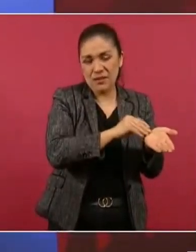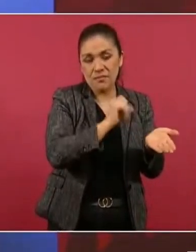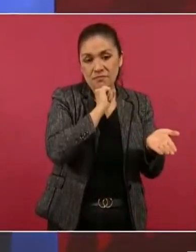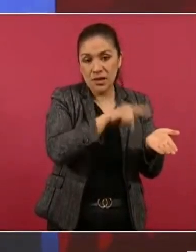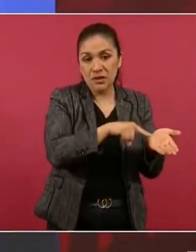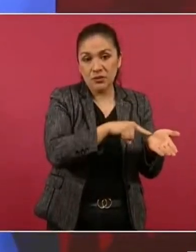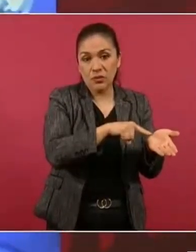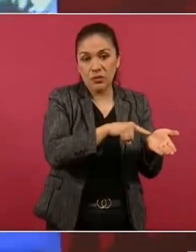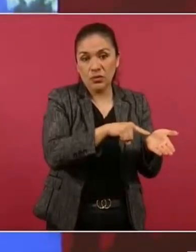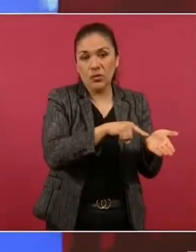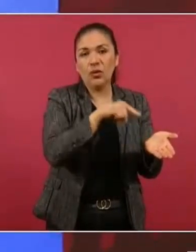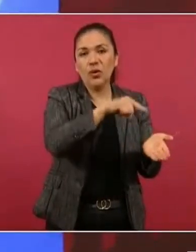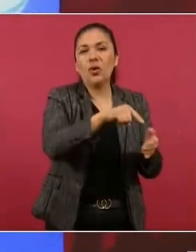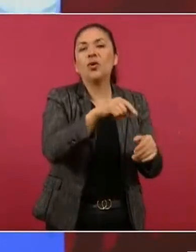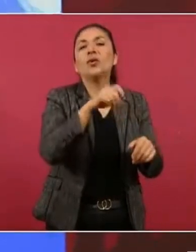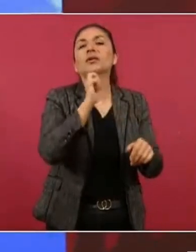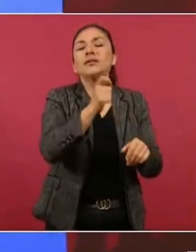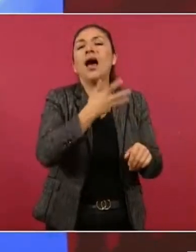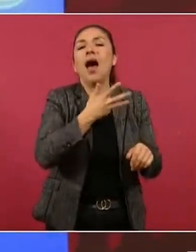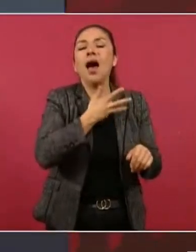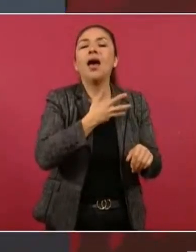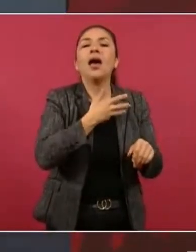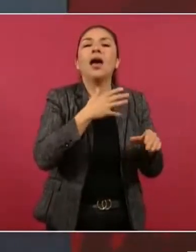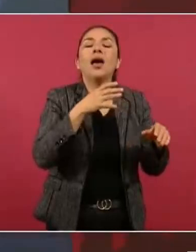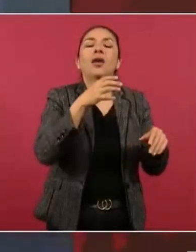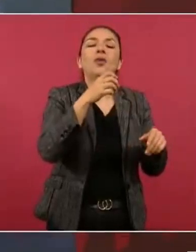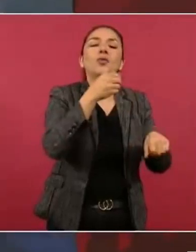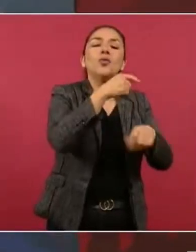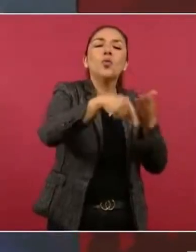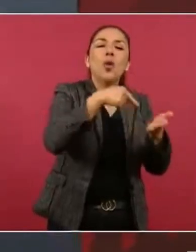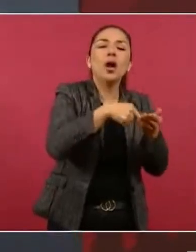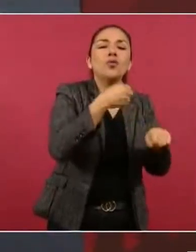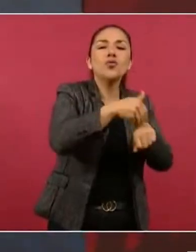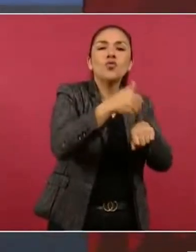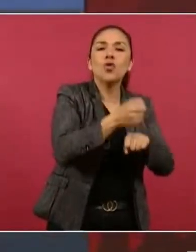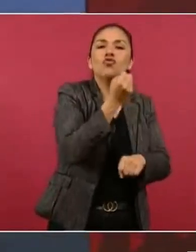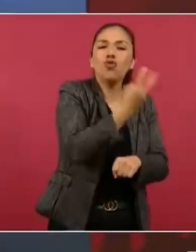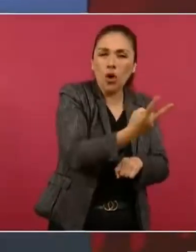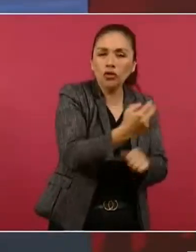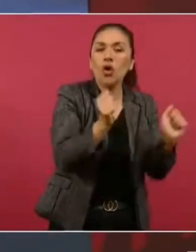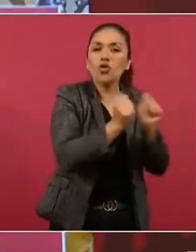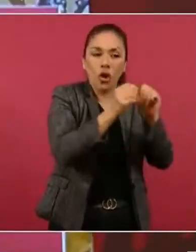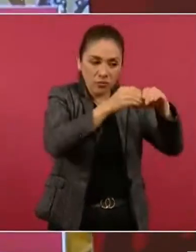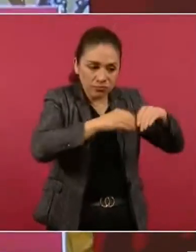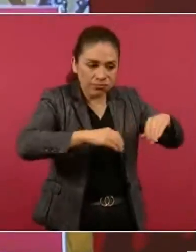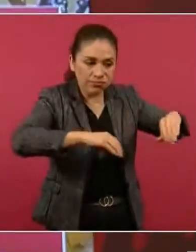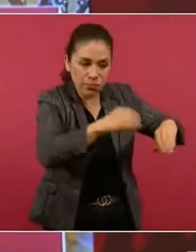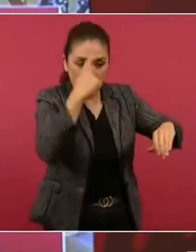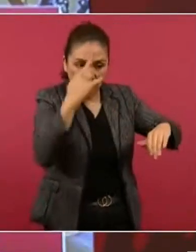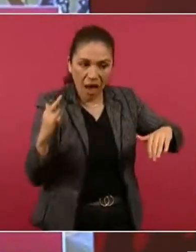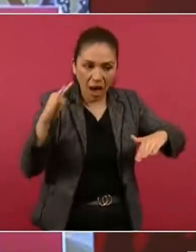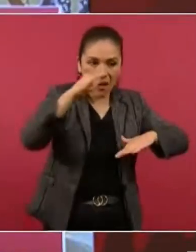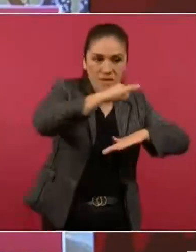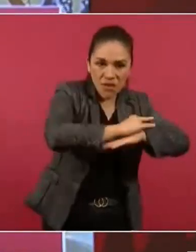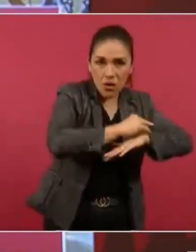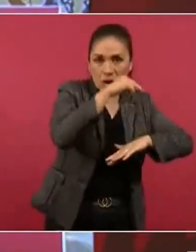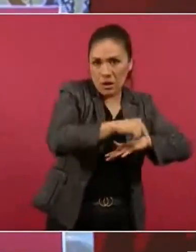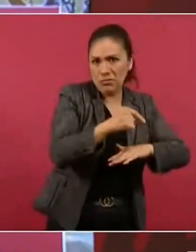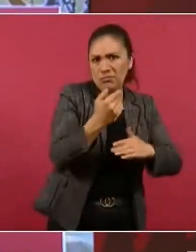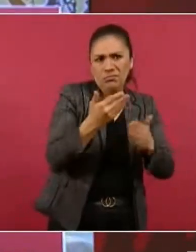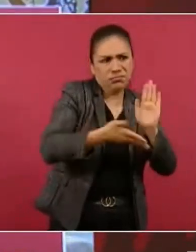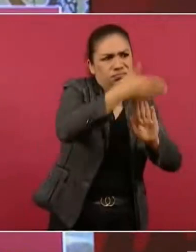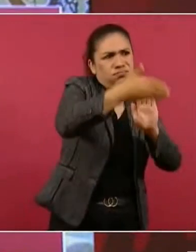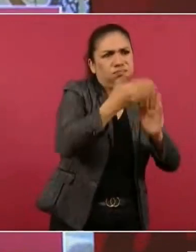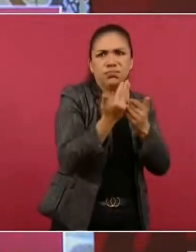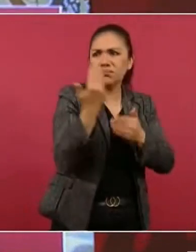con la terminal 2 con ese hangar recién construido la terminal 2 construida hace